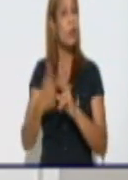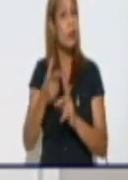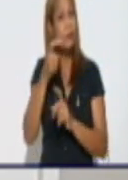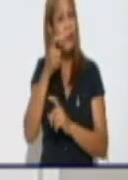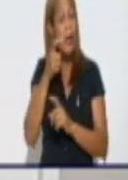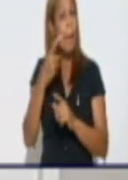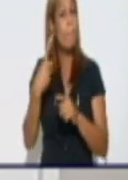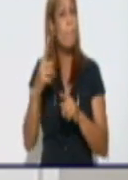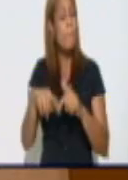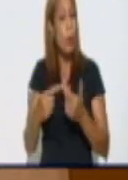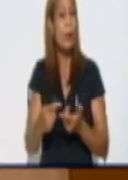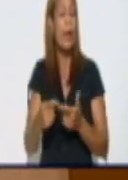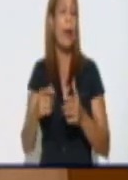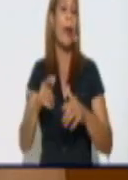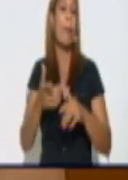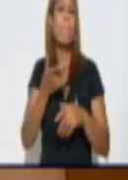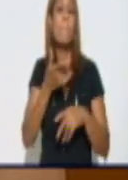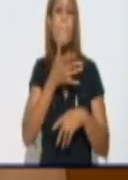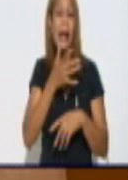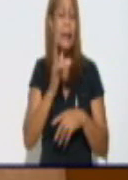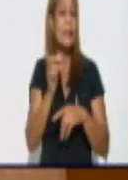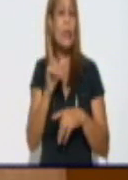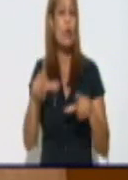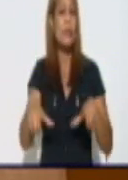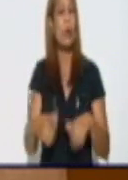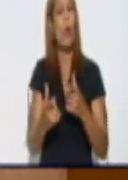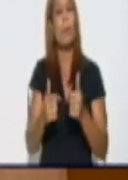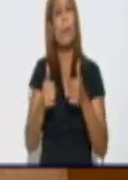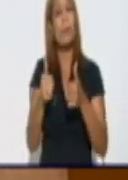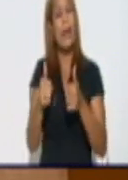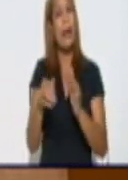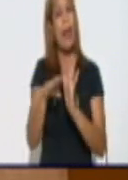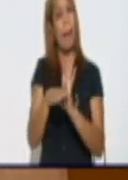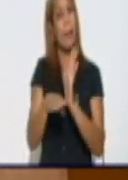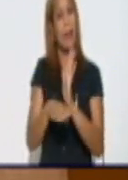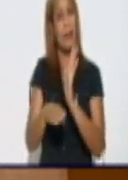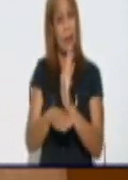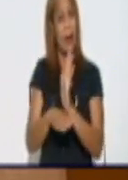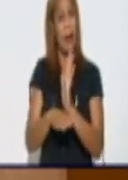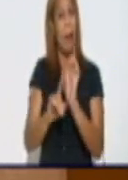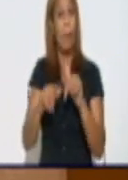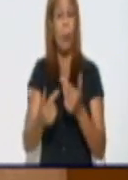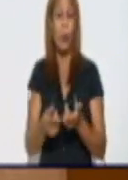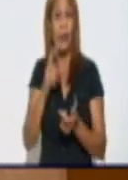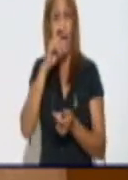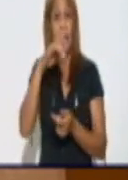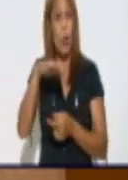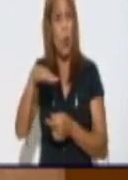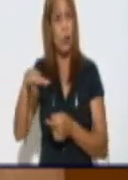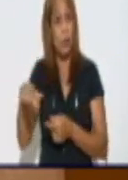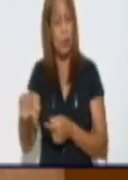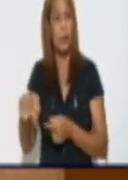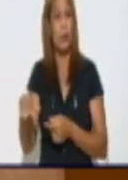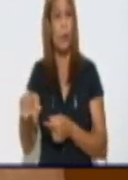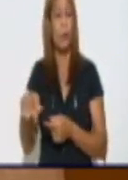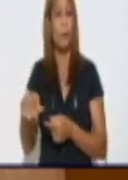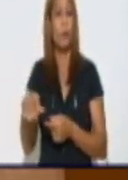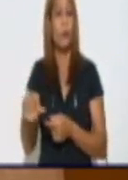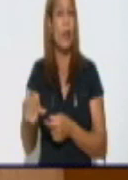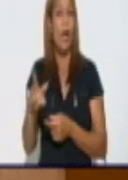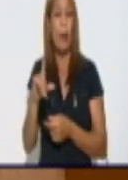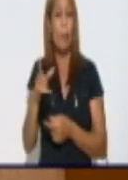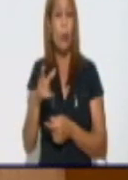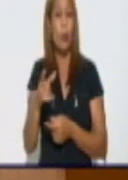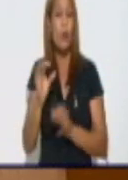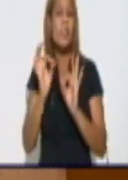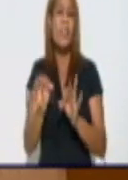cumplen bien las medidas, precisamente para la prevención de la COVID. Por lo general, los niños no se protegen con nasobuco.